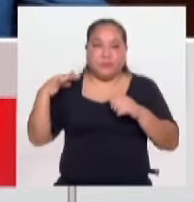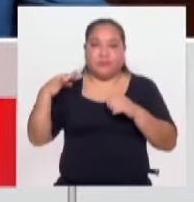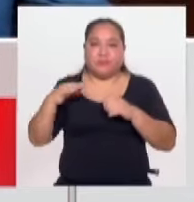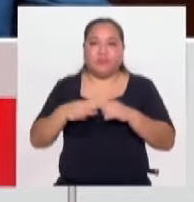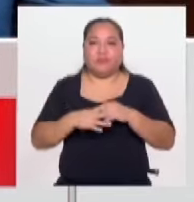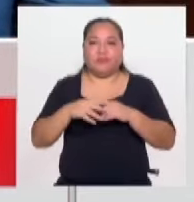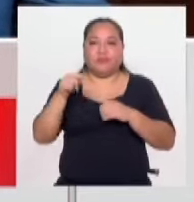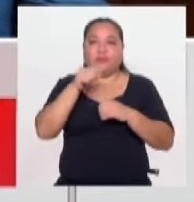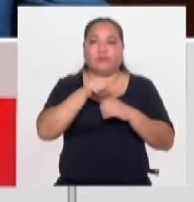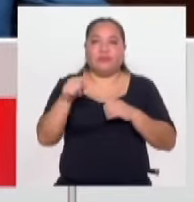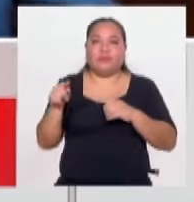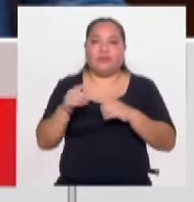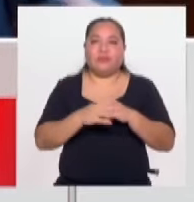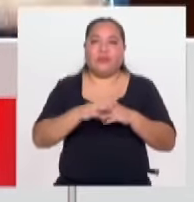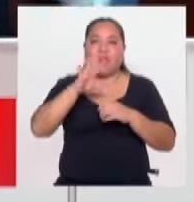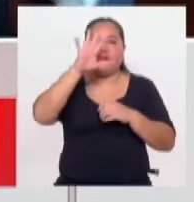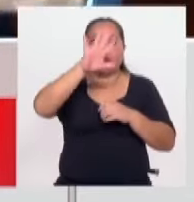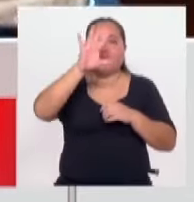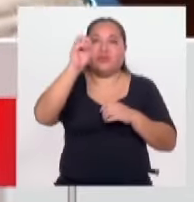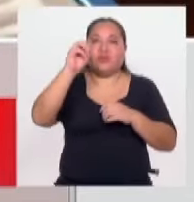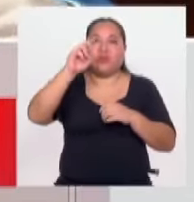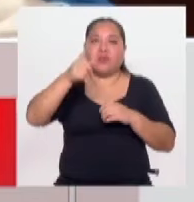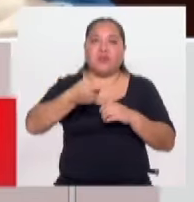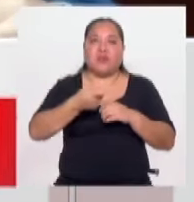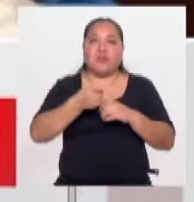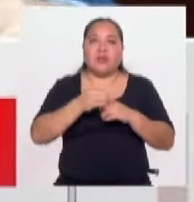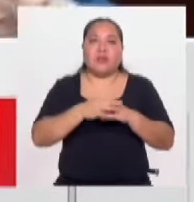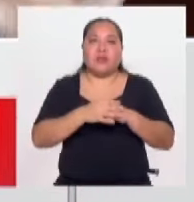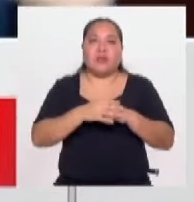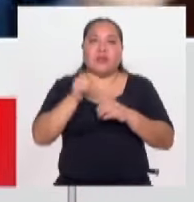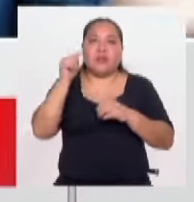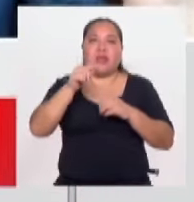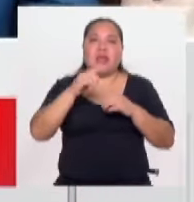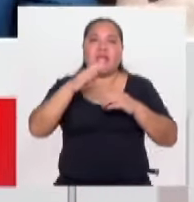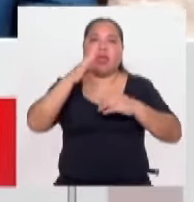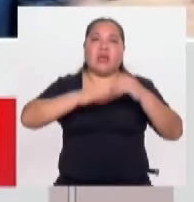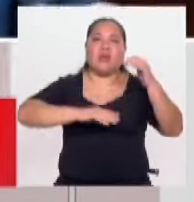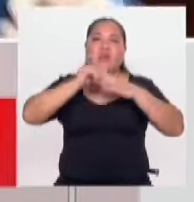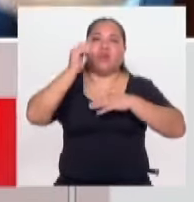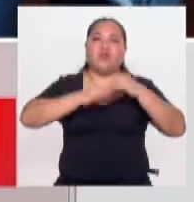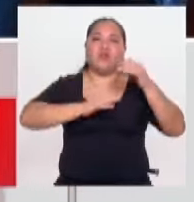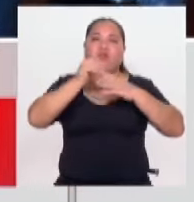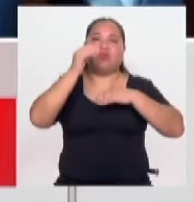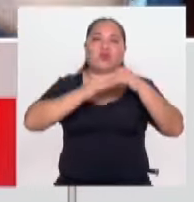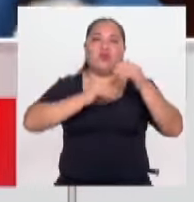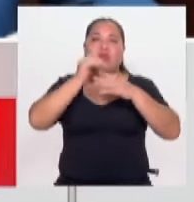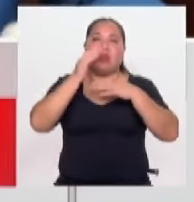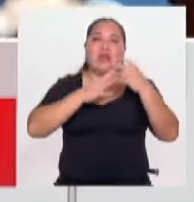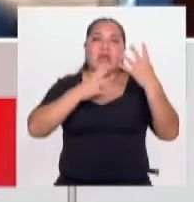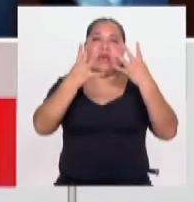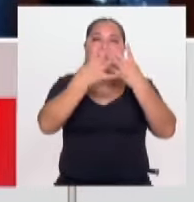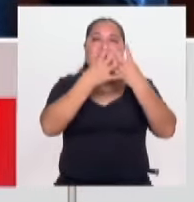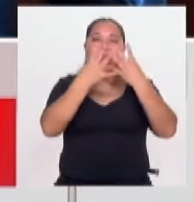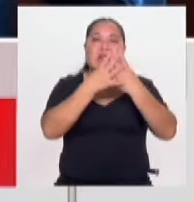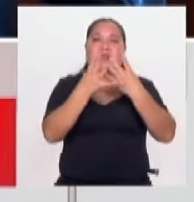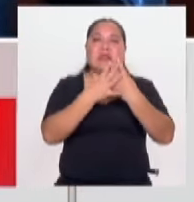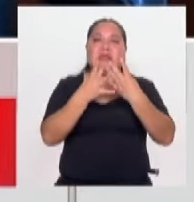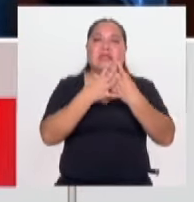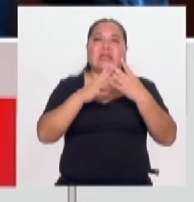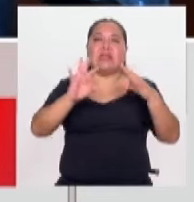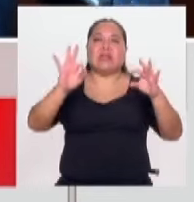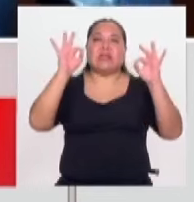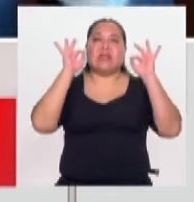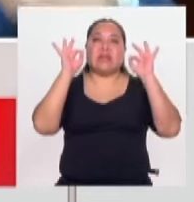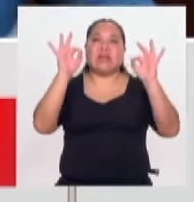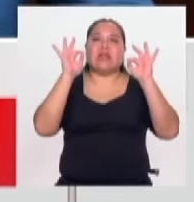solamente para 50 mil. Entonces, hay que construir cárceles para cubrir ese déficit, pero cárceles de calidad, cárceles